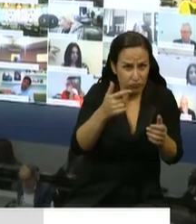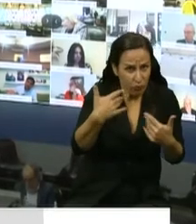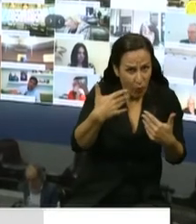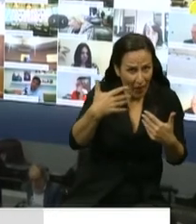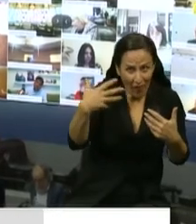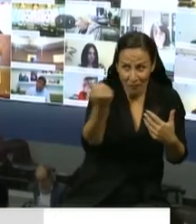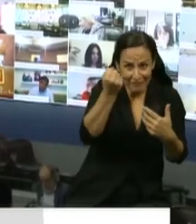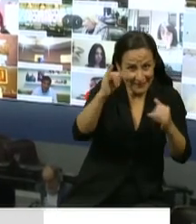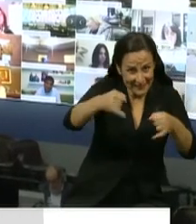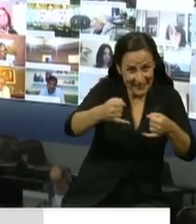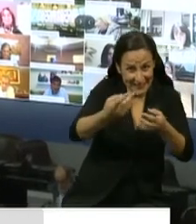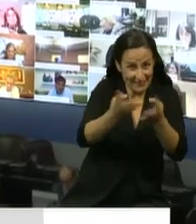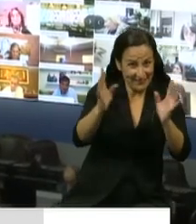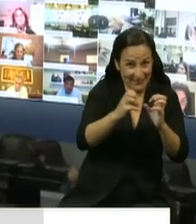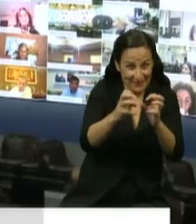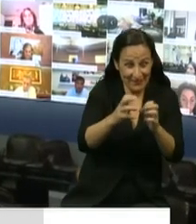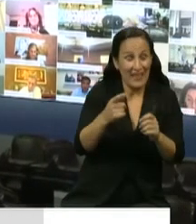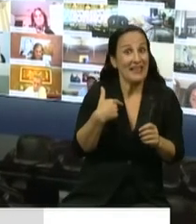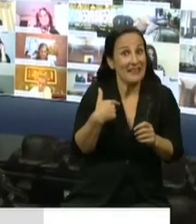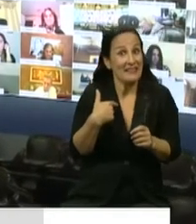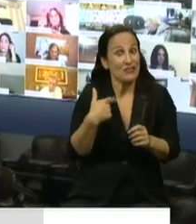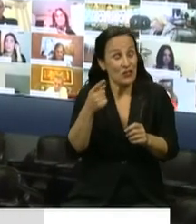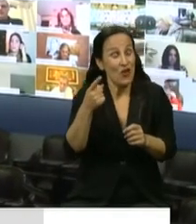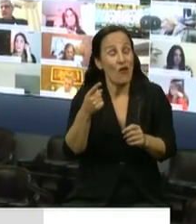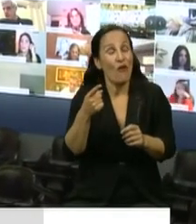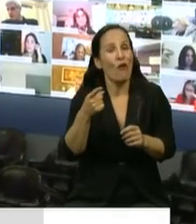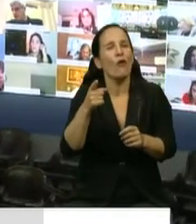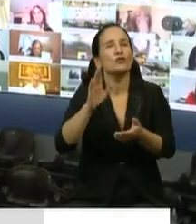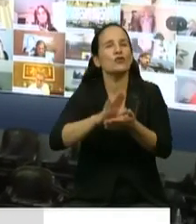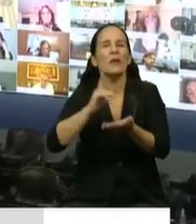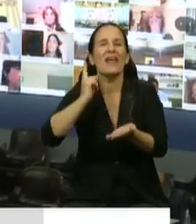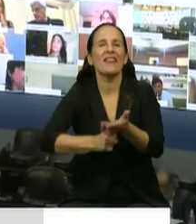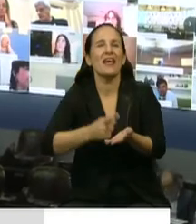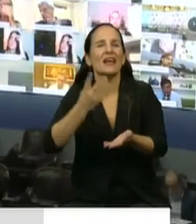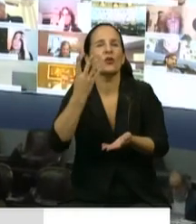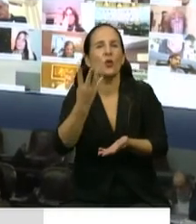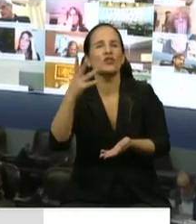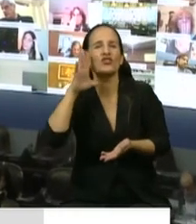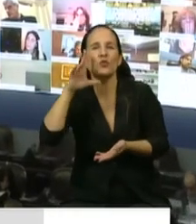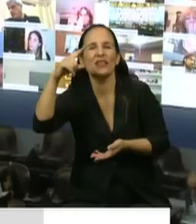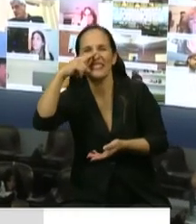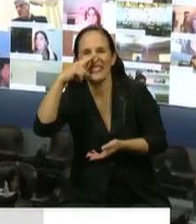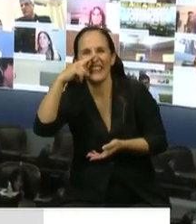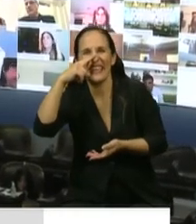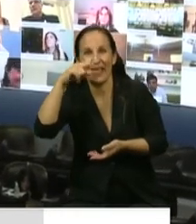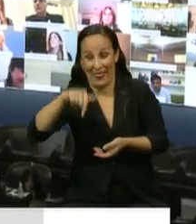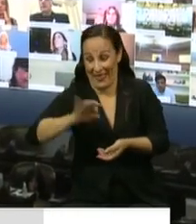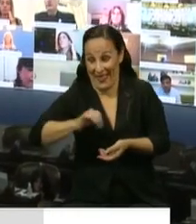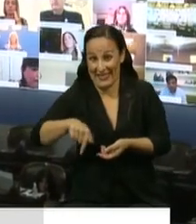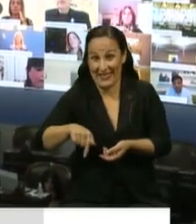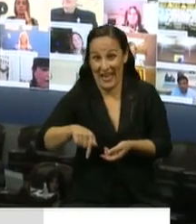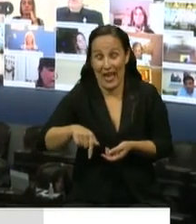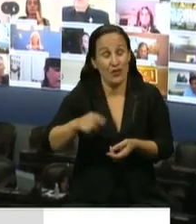sumo a las expresiones de rechazo al decreto 457 de este año